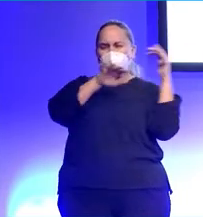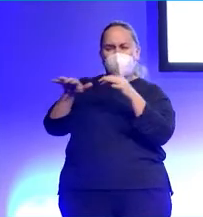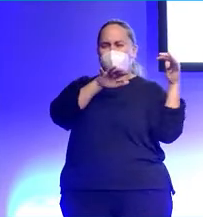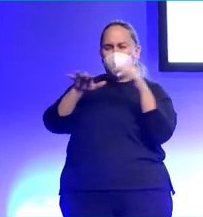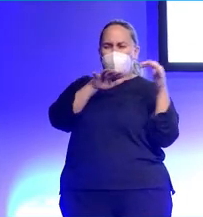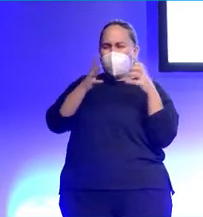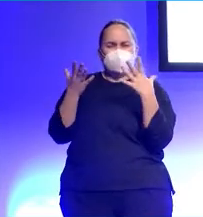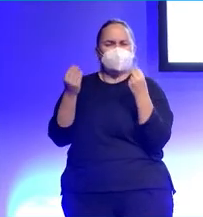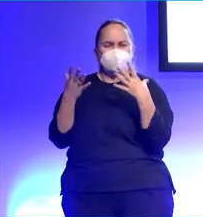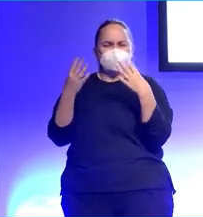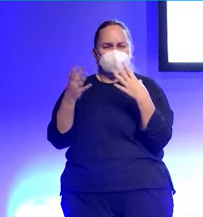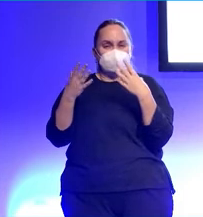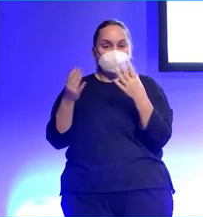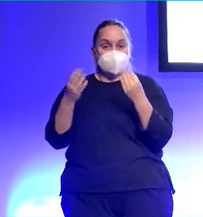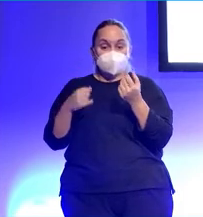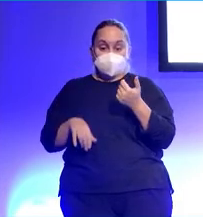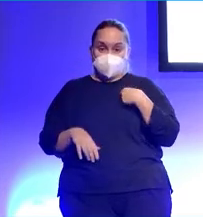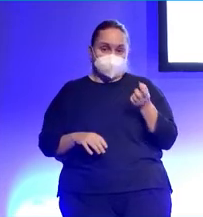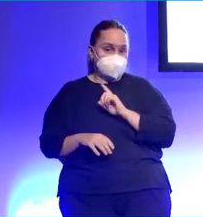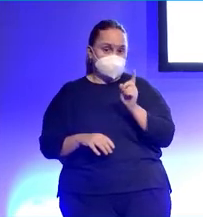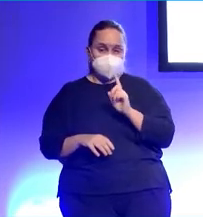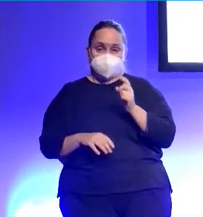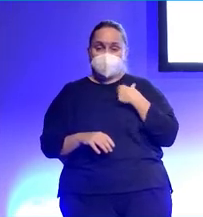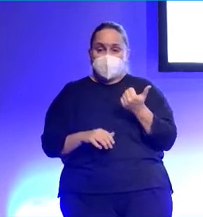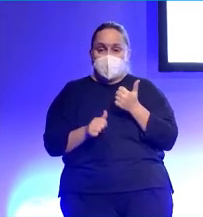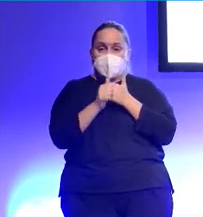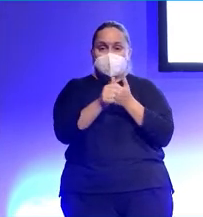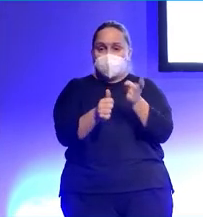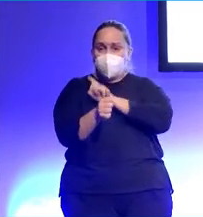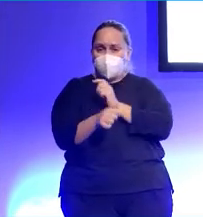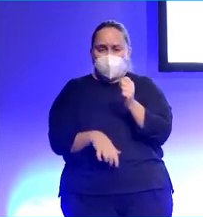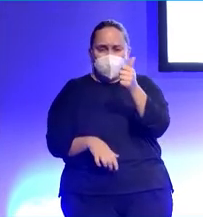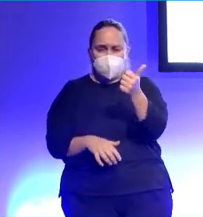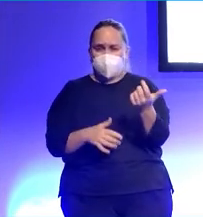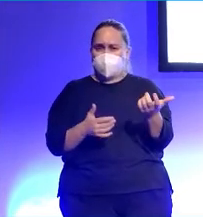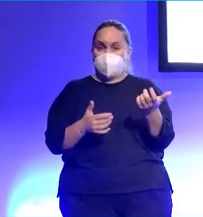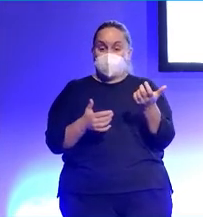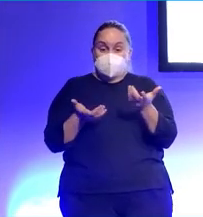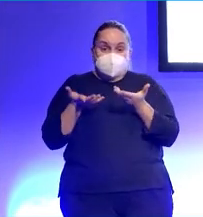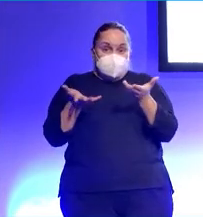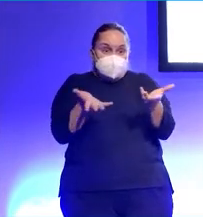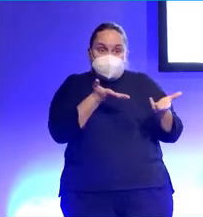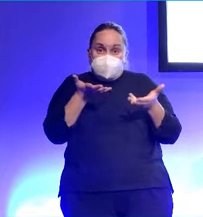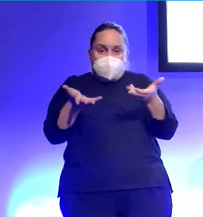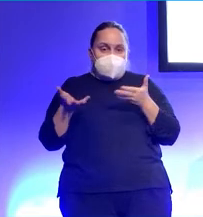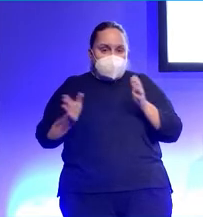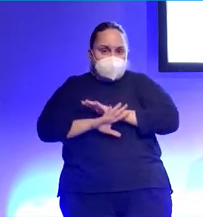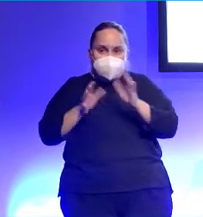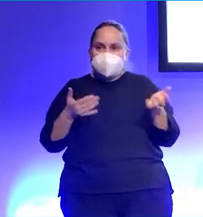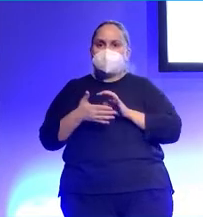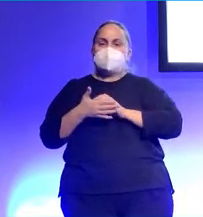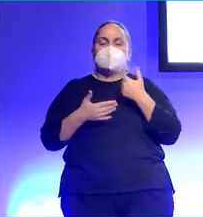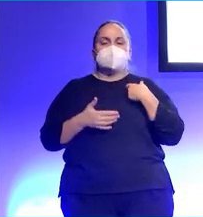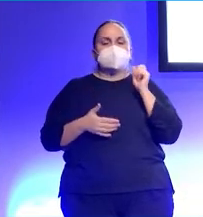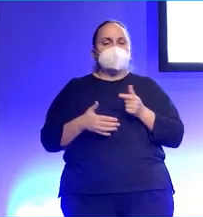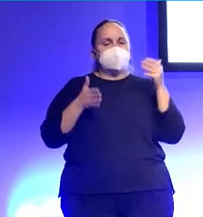No era mi caso. Yo mi masa de seguidores, digamos, era muy, muy, muy escasa y tampoco ayudaba. Mi fuerte es el texto escrito, nunca he